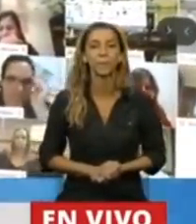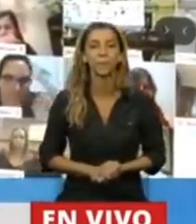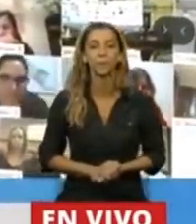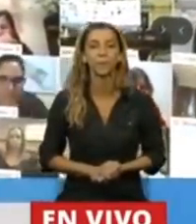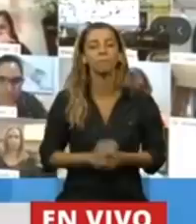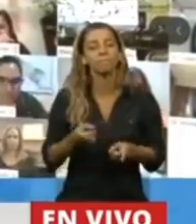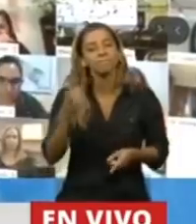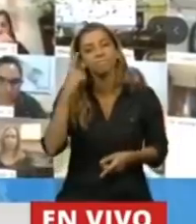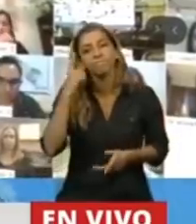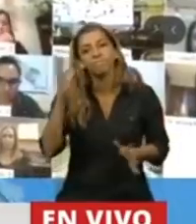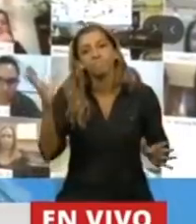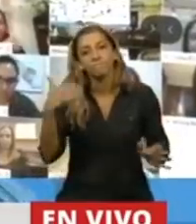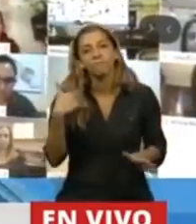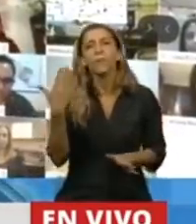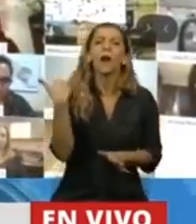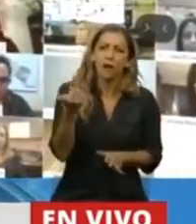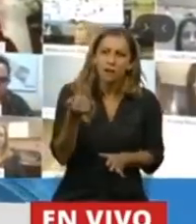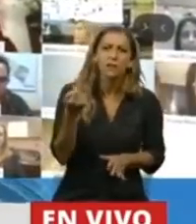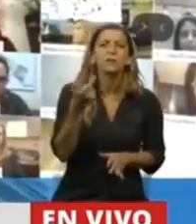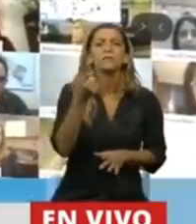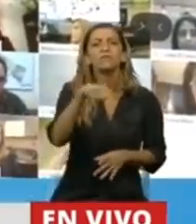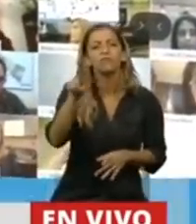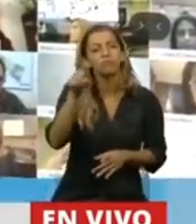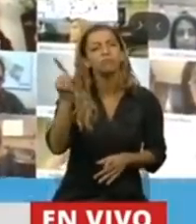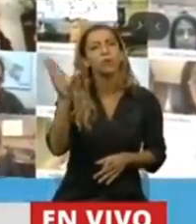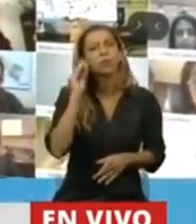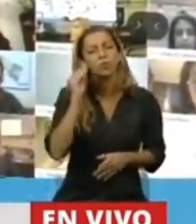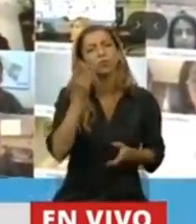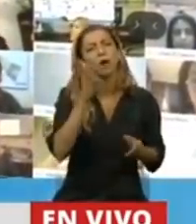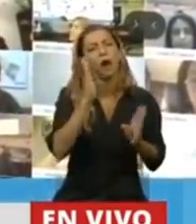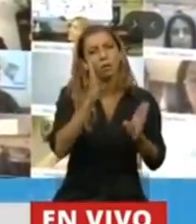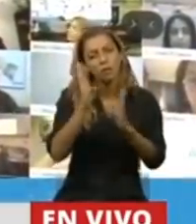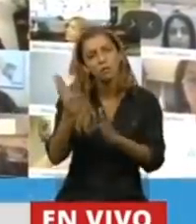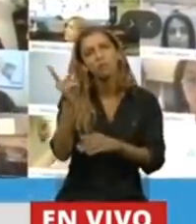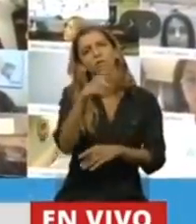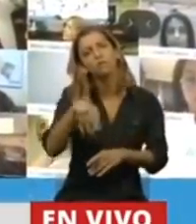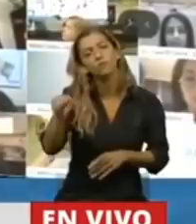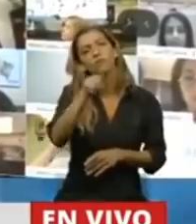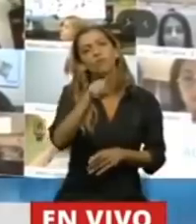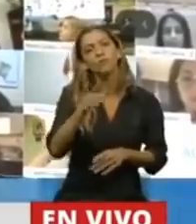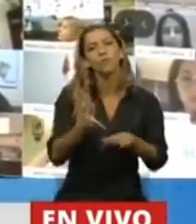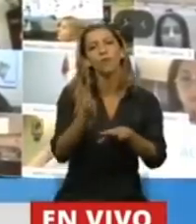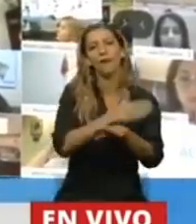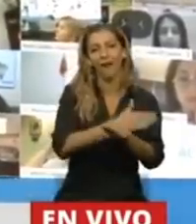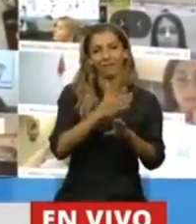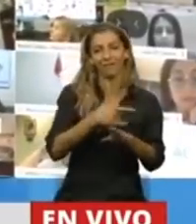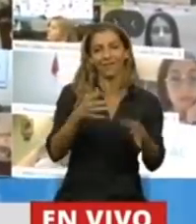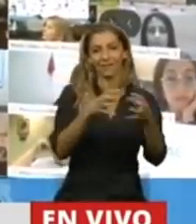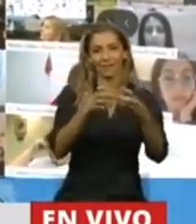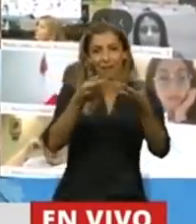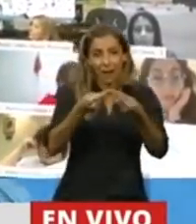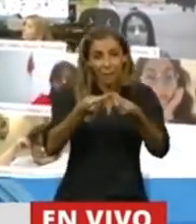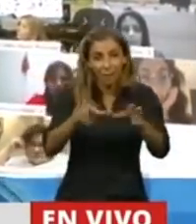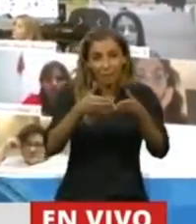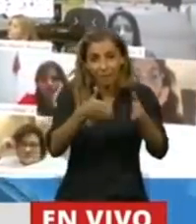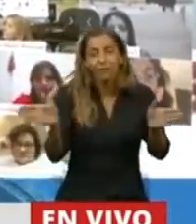Yo escuchaba recién todos los análisis, las palabras también en el inicio de la sesión respecto de las